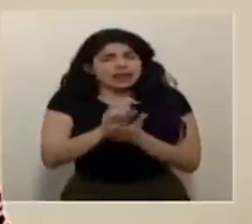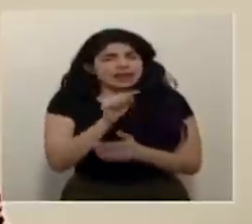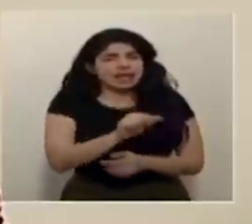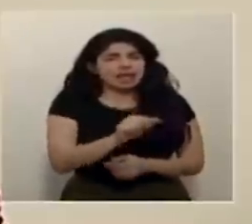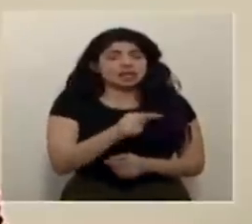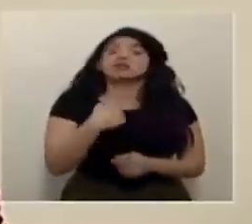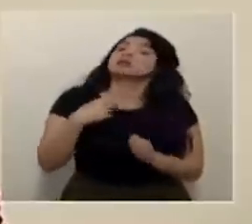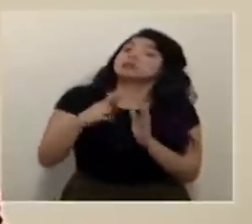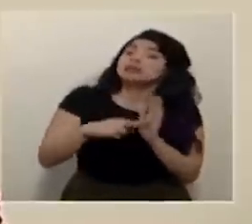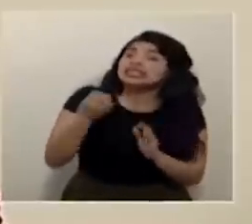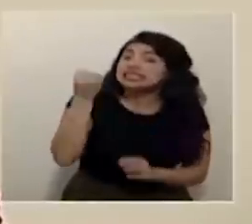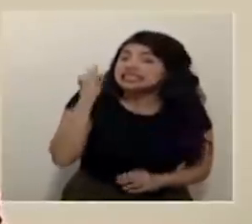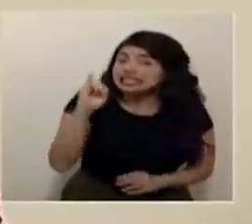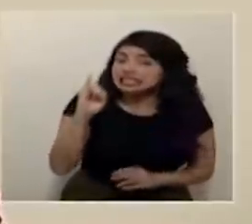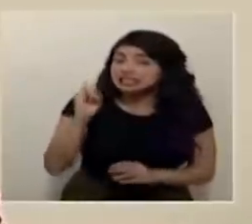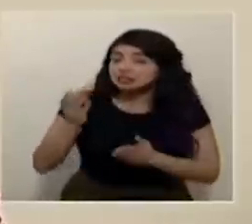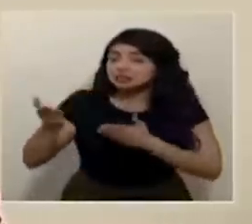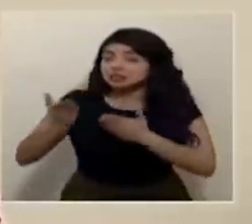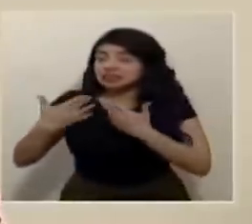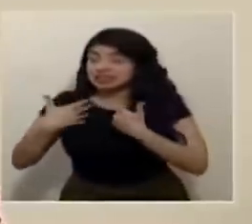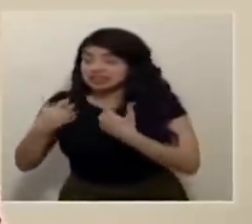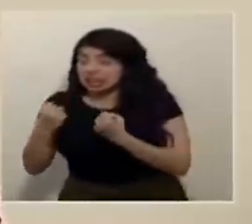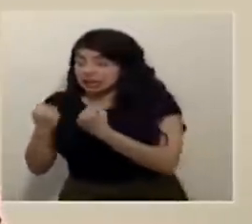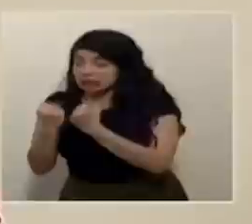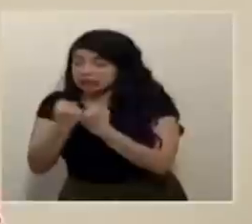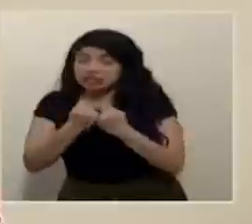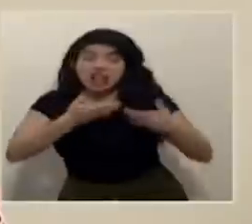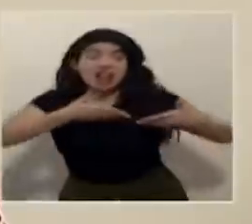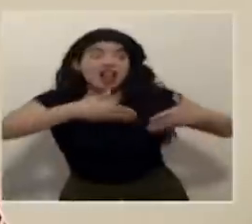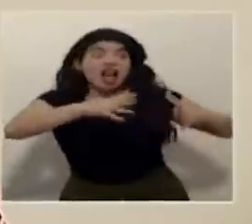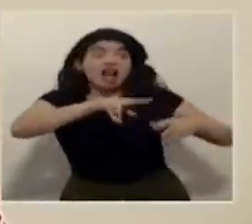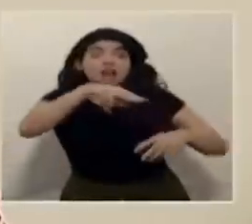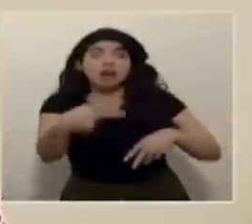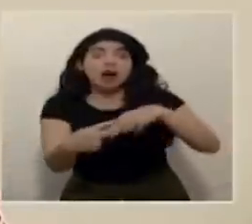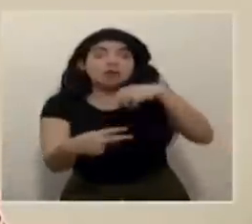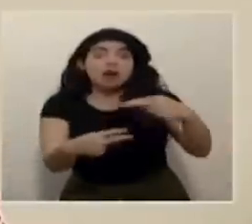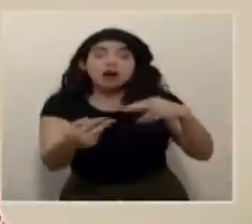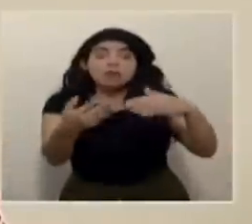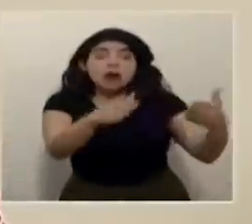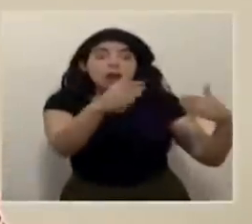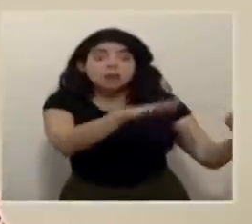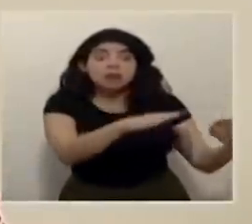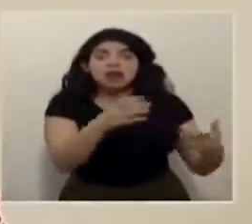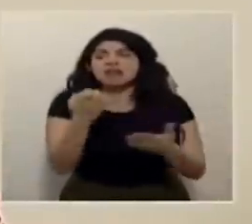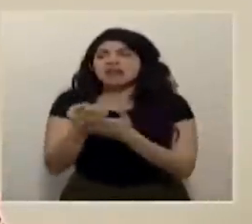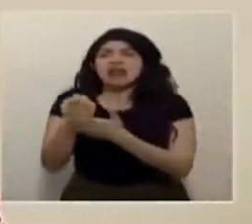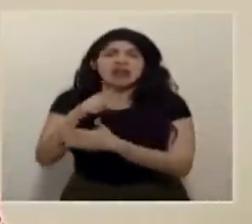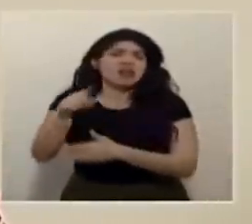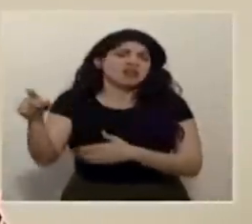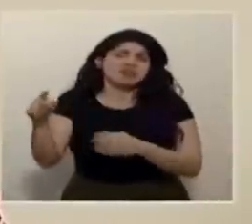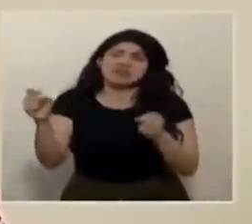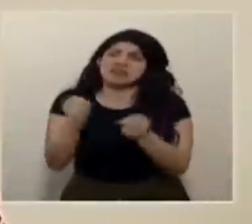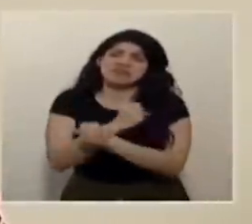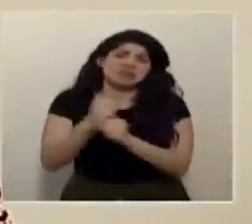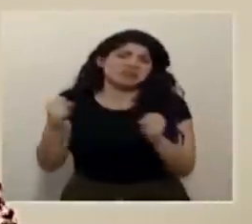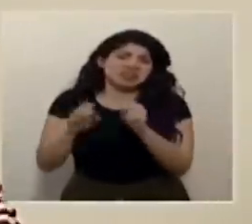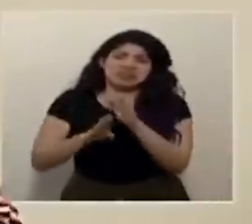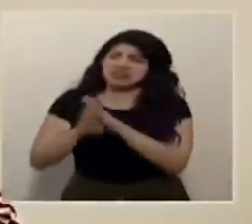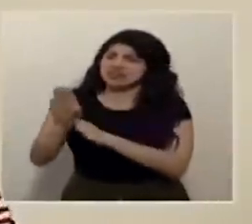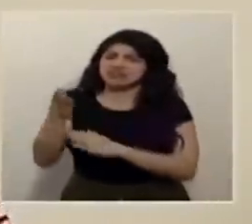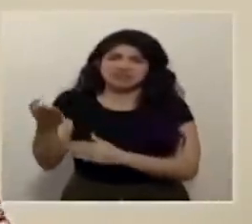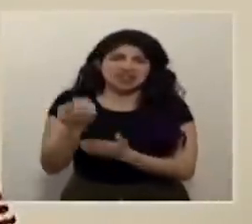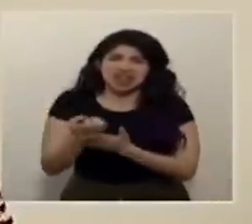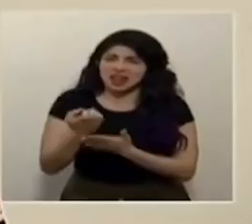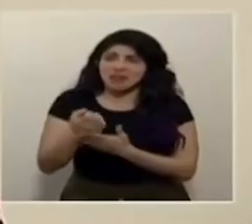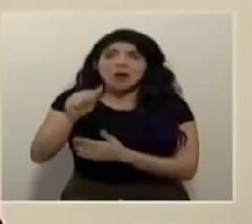si hay colapso, si la gente se empieza a morir en las calles, no hay actividad económica que pueda salir adelante. Así se ha